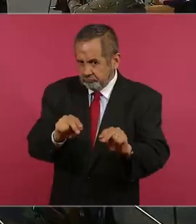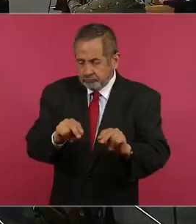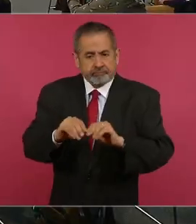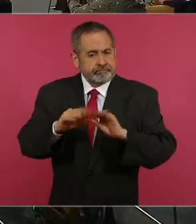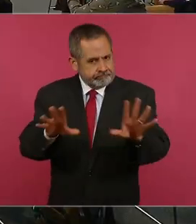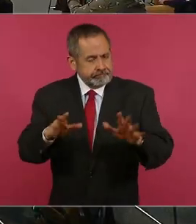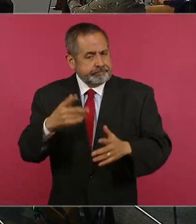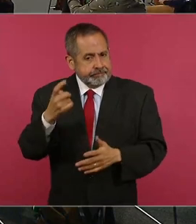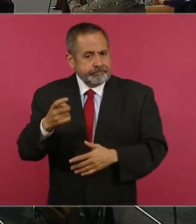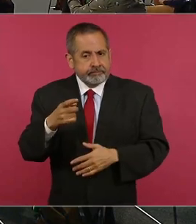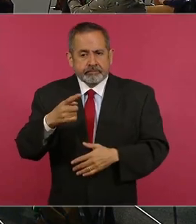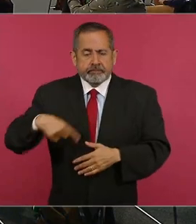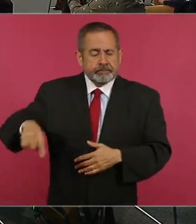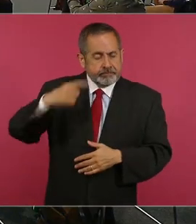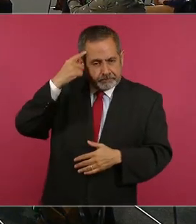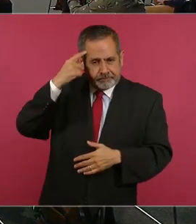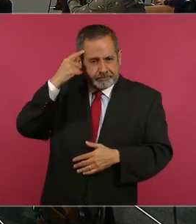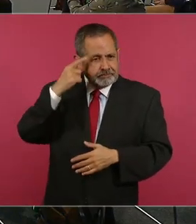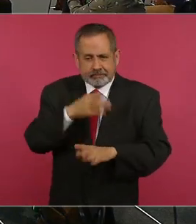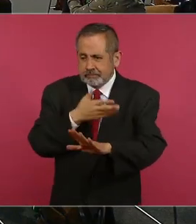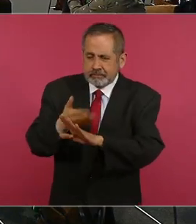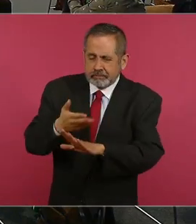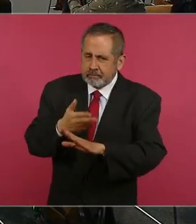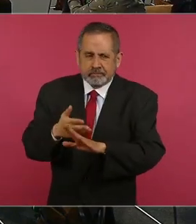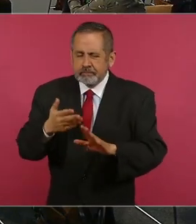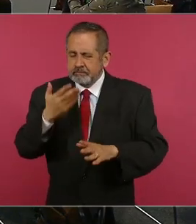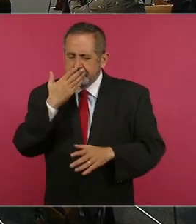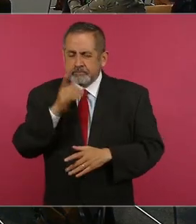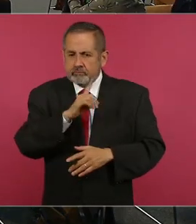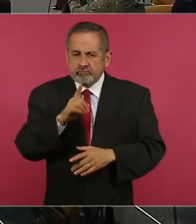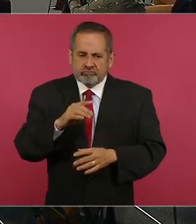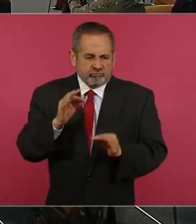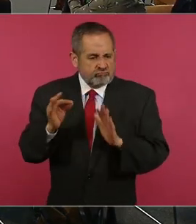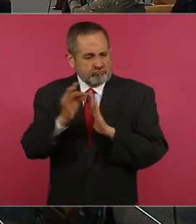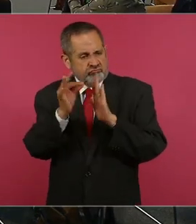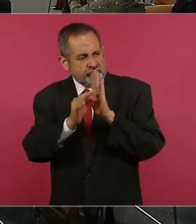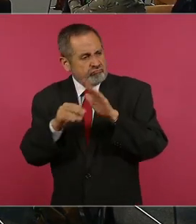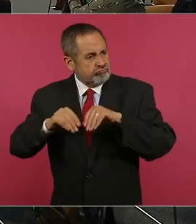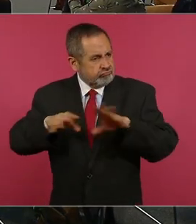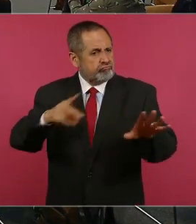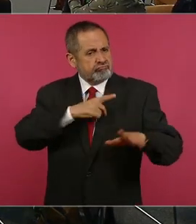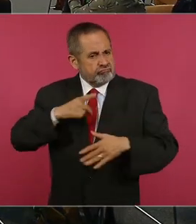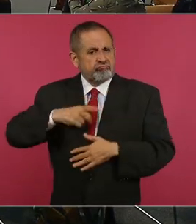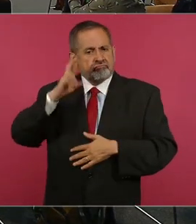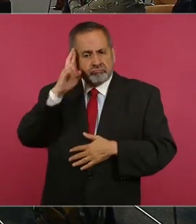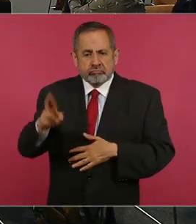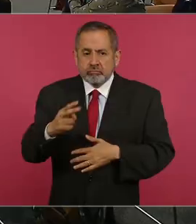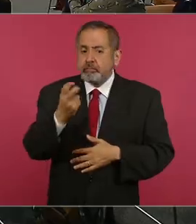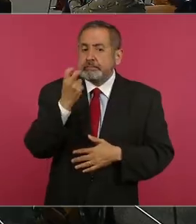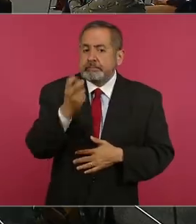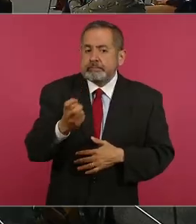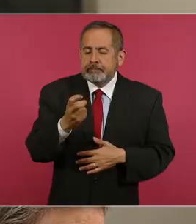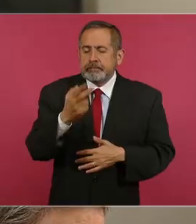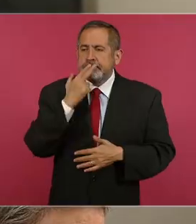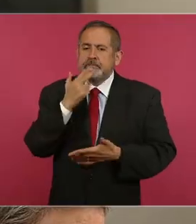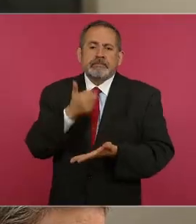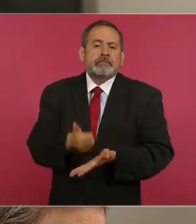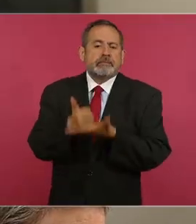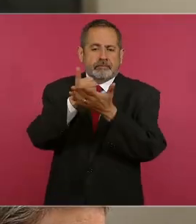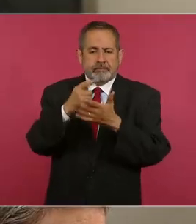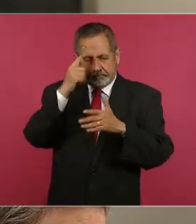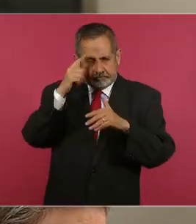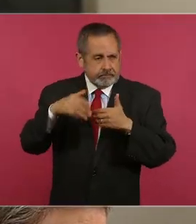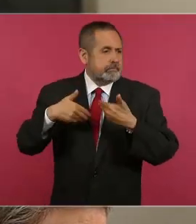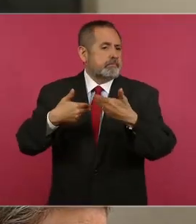por ser generadora de conductas antisociales, un paso trascendental que coadyuvará a enfrentar el fenómeno